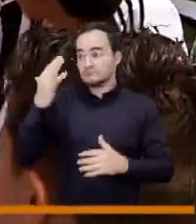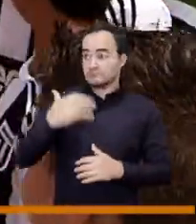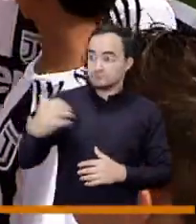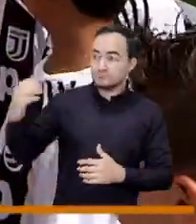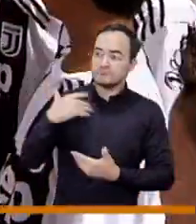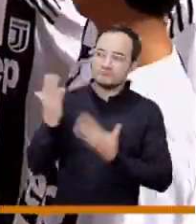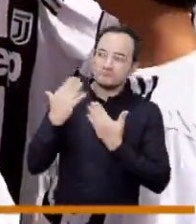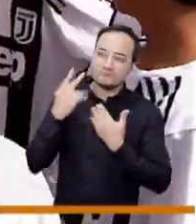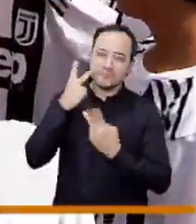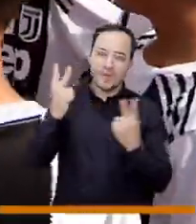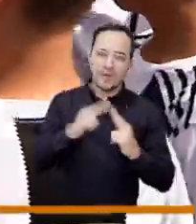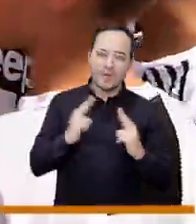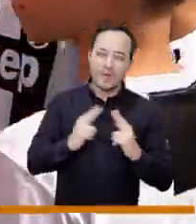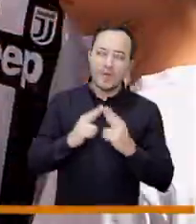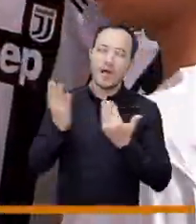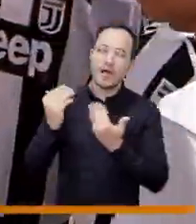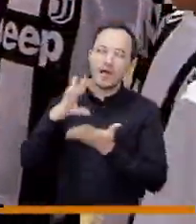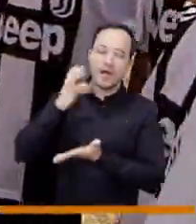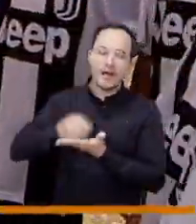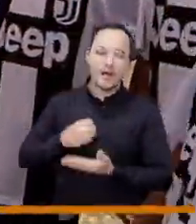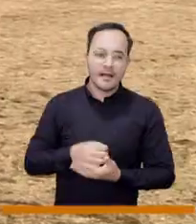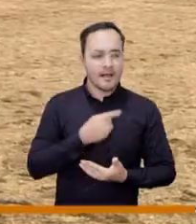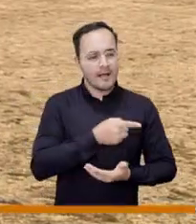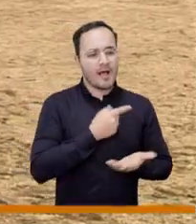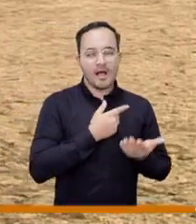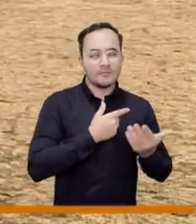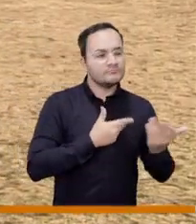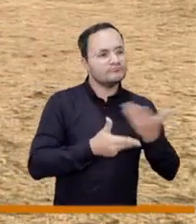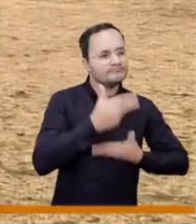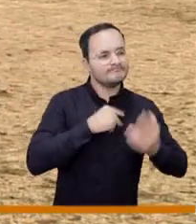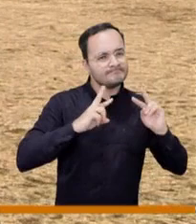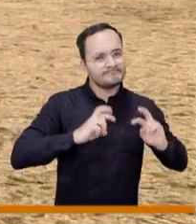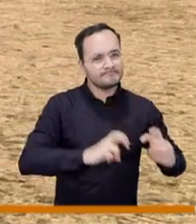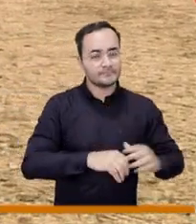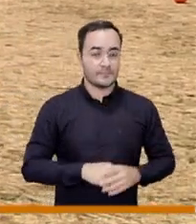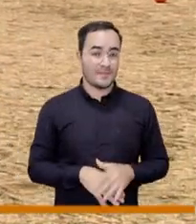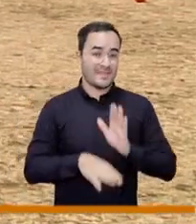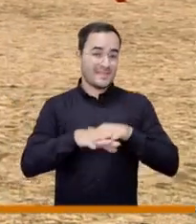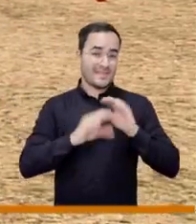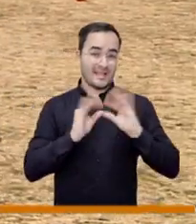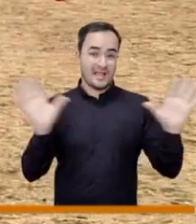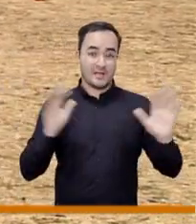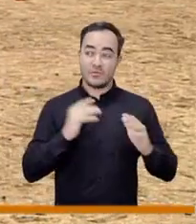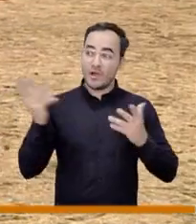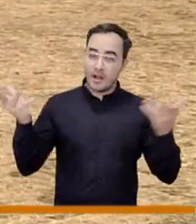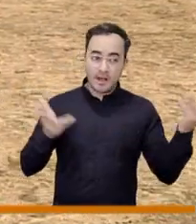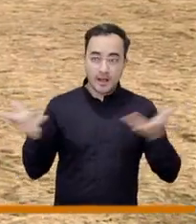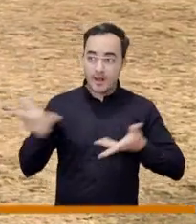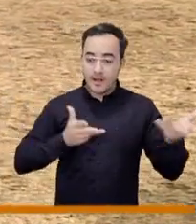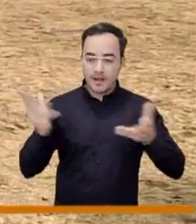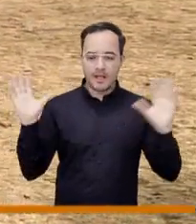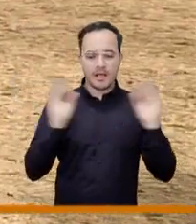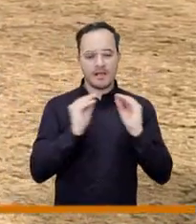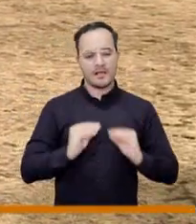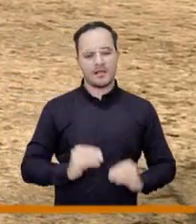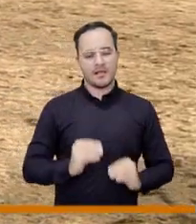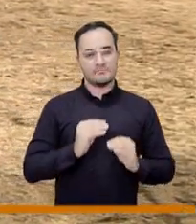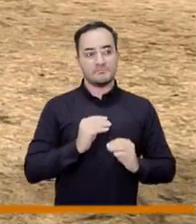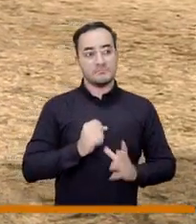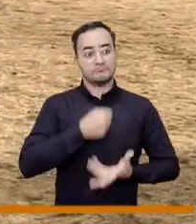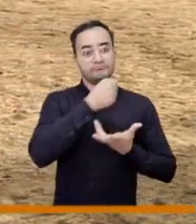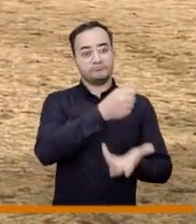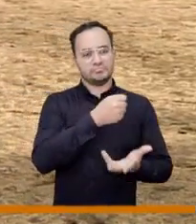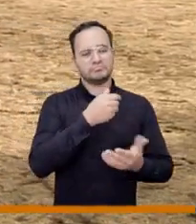pero además con un elemento también muy importante y es que este es un presupuesto que se va a aprobar para ser ejecutado por una